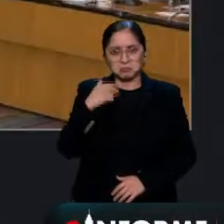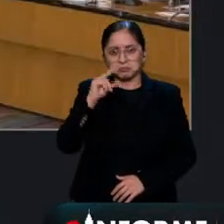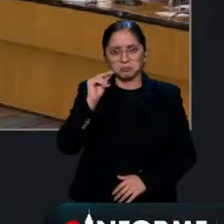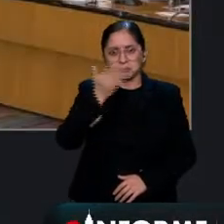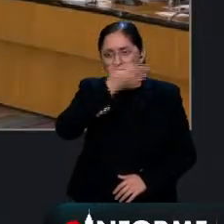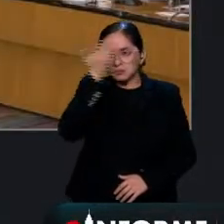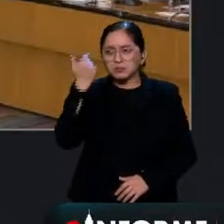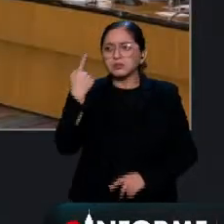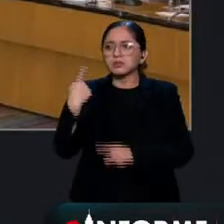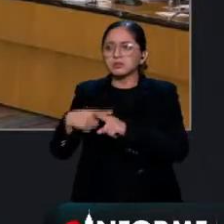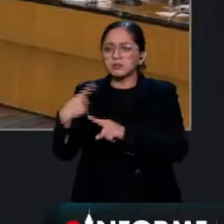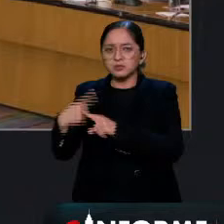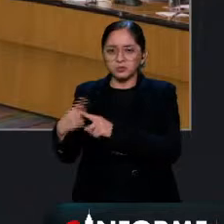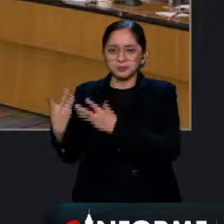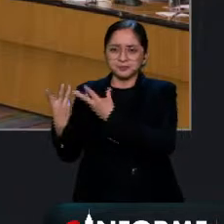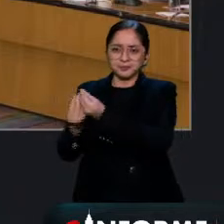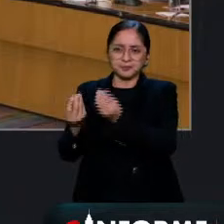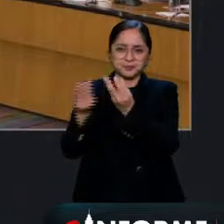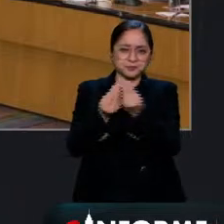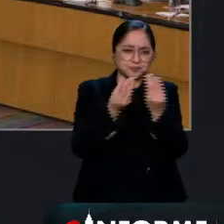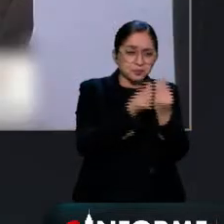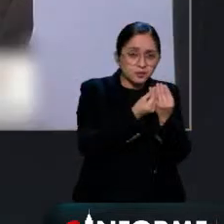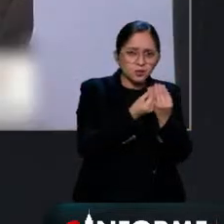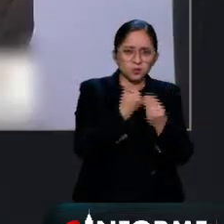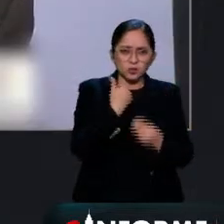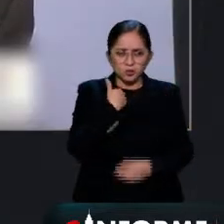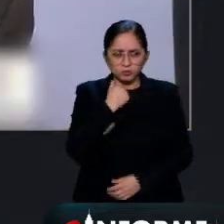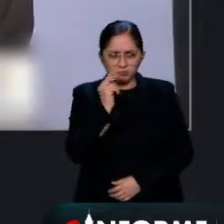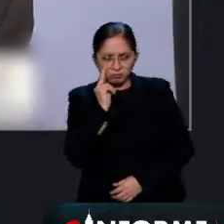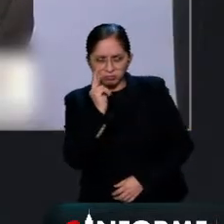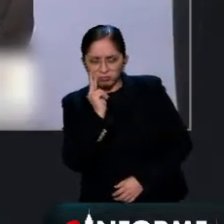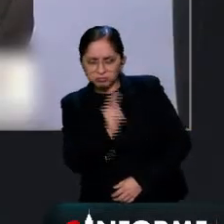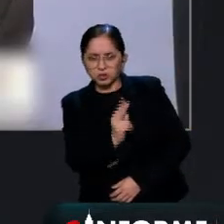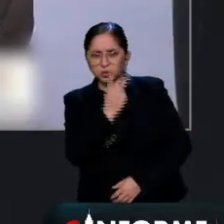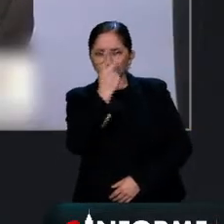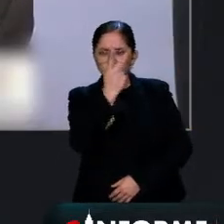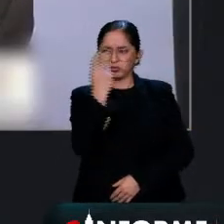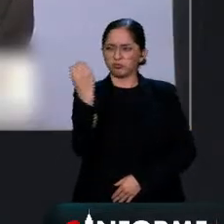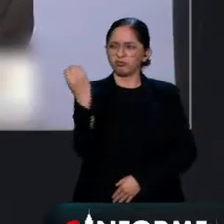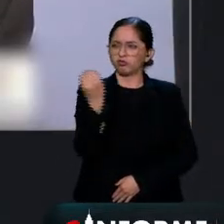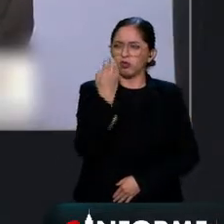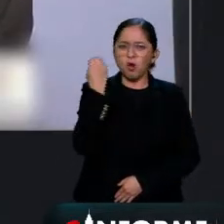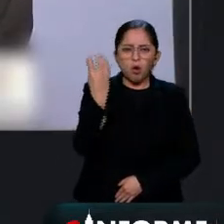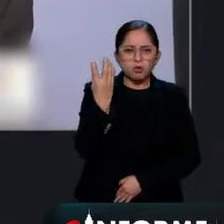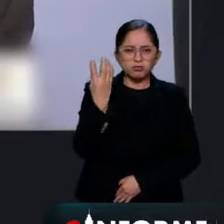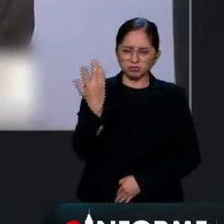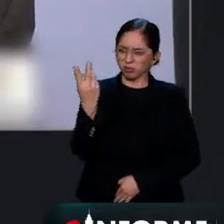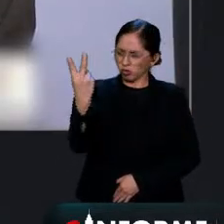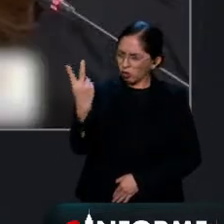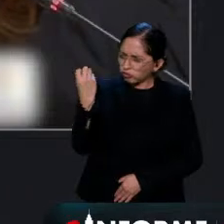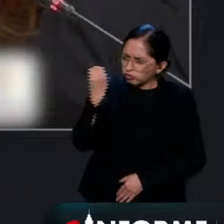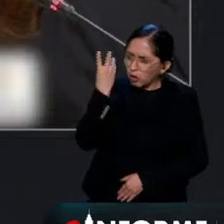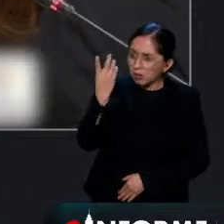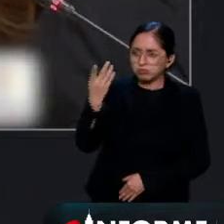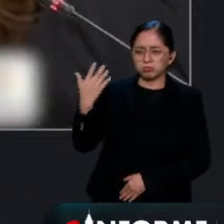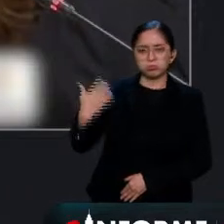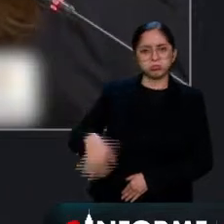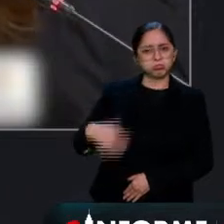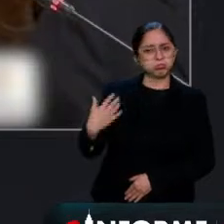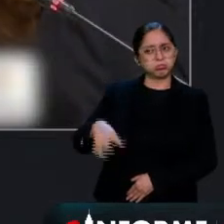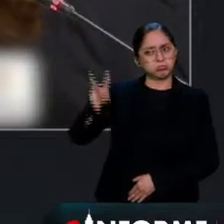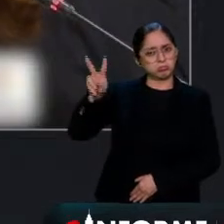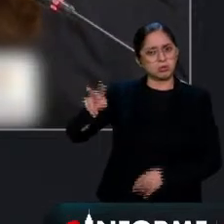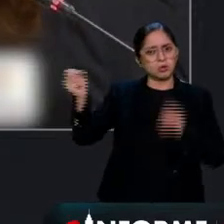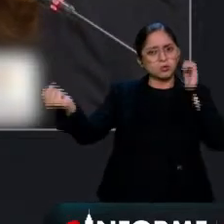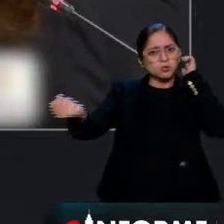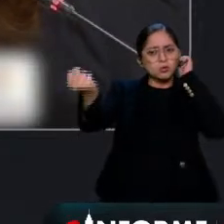organizadores pero yo ya veo que ha estado ya en dos foros diferentes suertudo porque a mí a